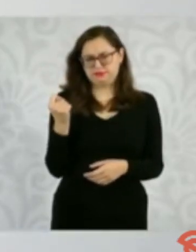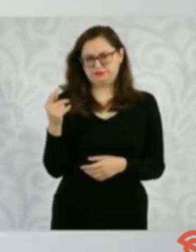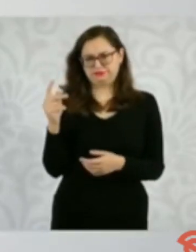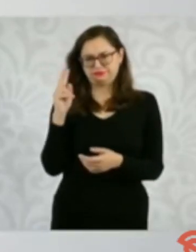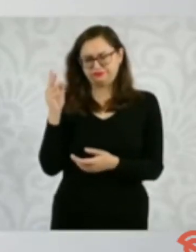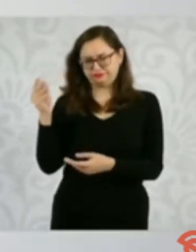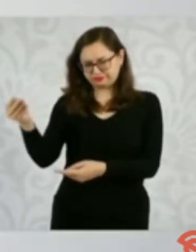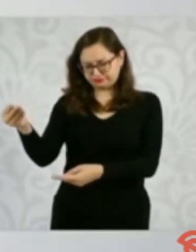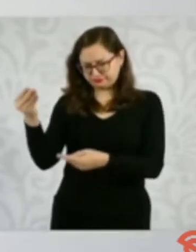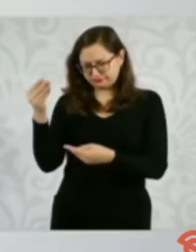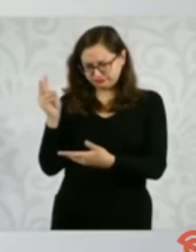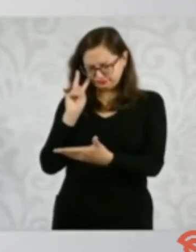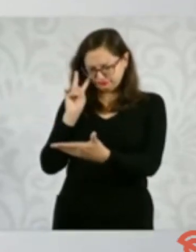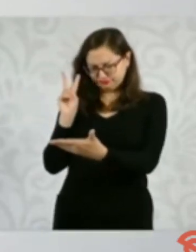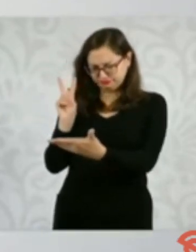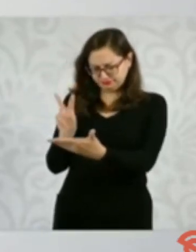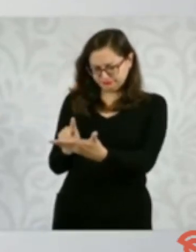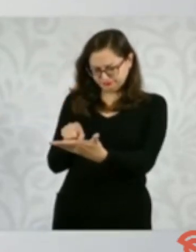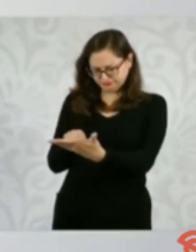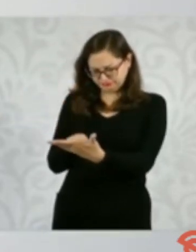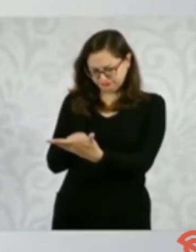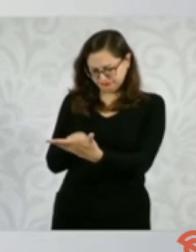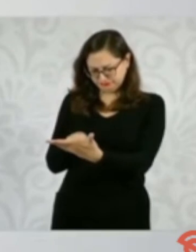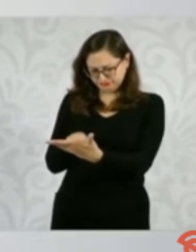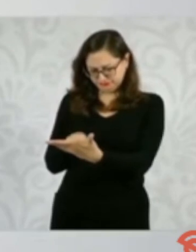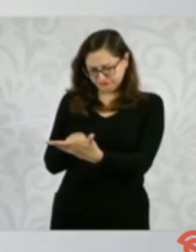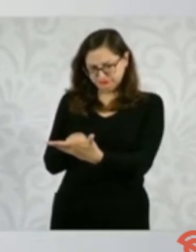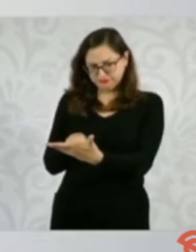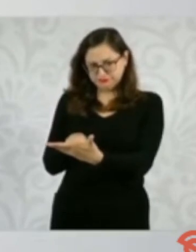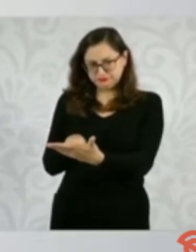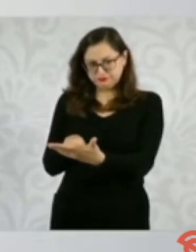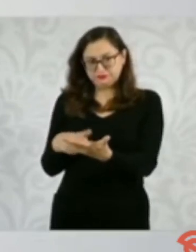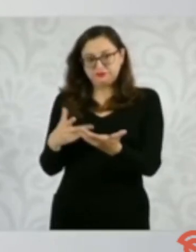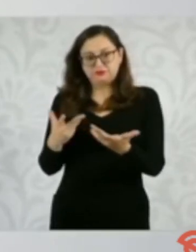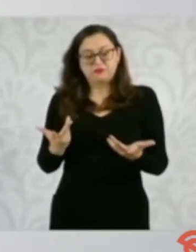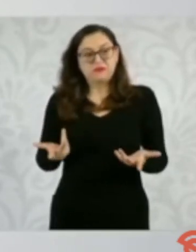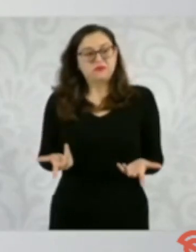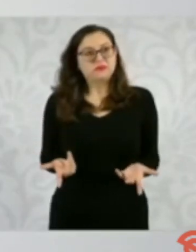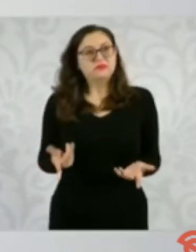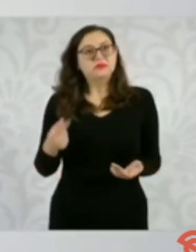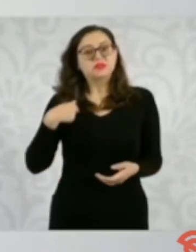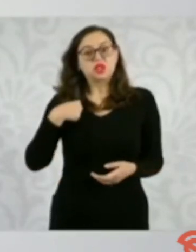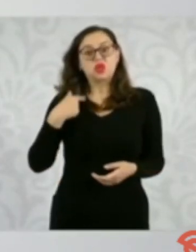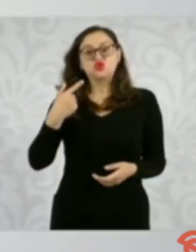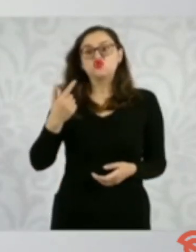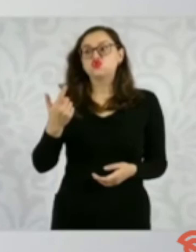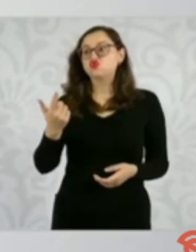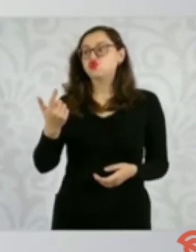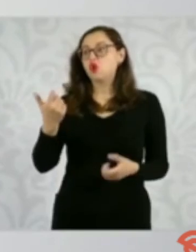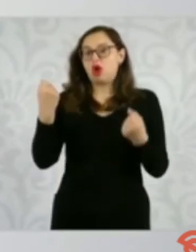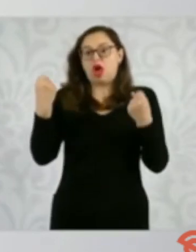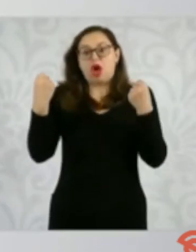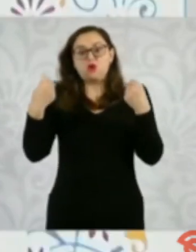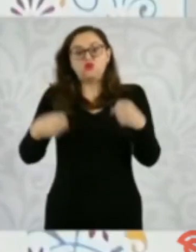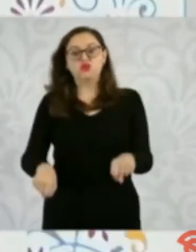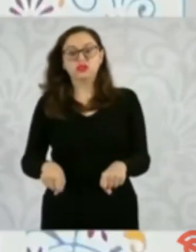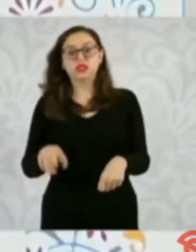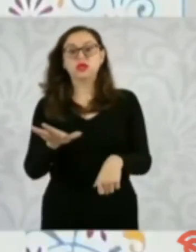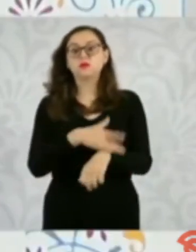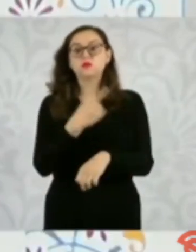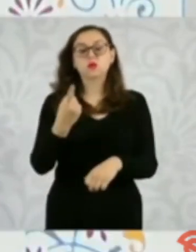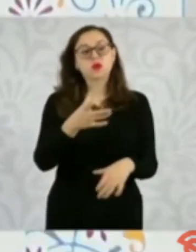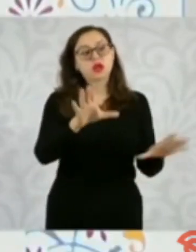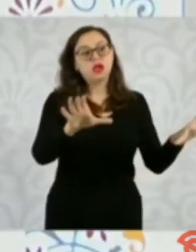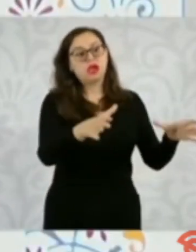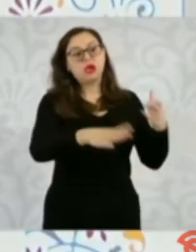Que yo soy muy autoritaria porque ahora no hablo de la oposición, entonces. Si se habla de la oposición, ¿por qué hablas de la oposición?